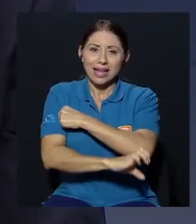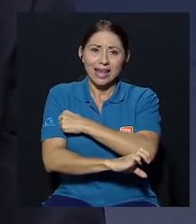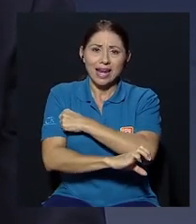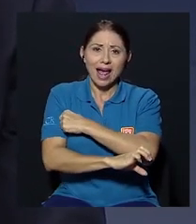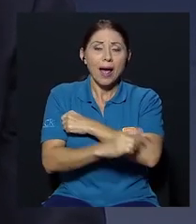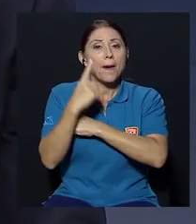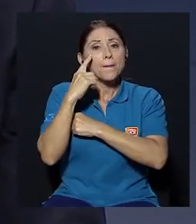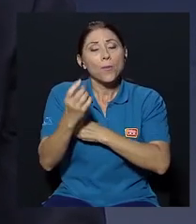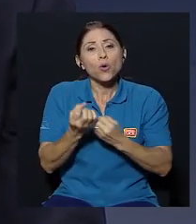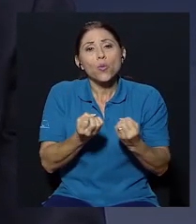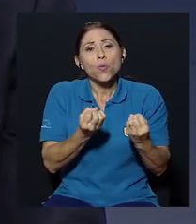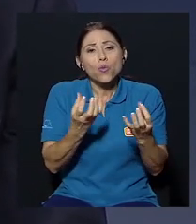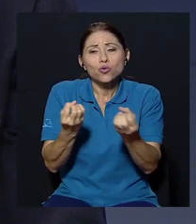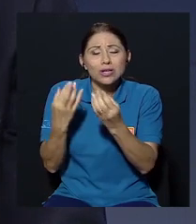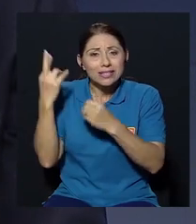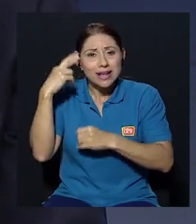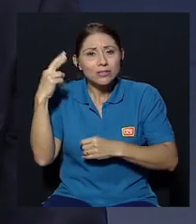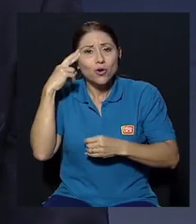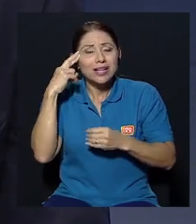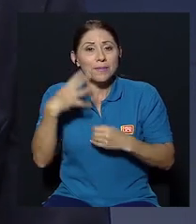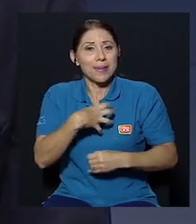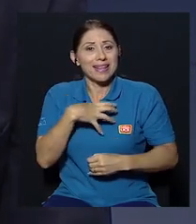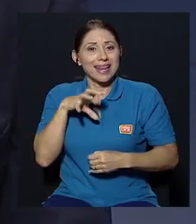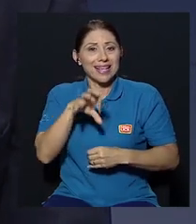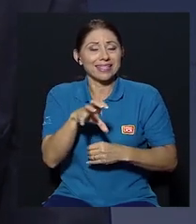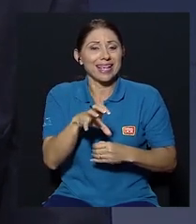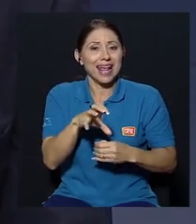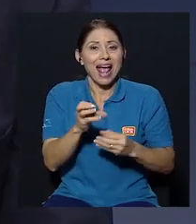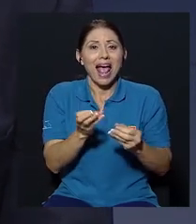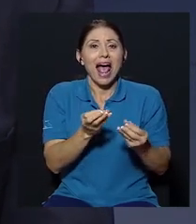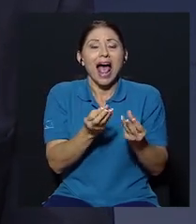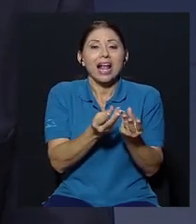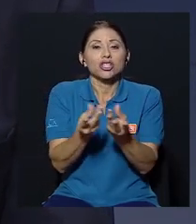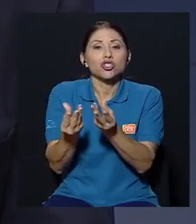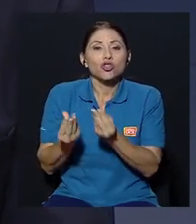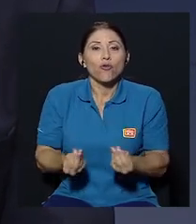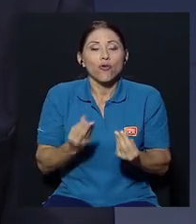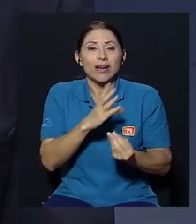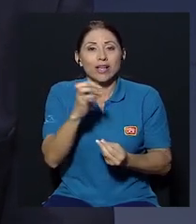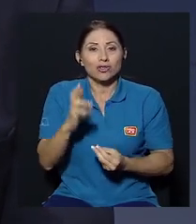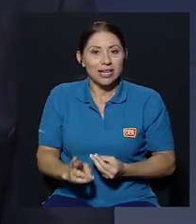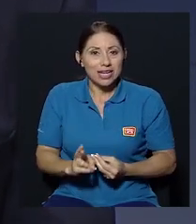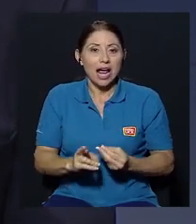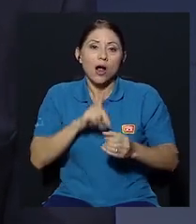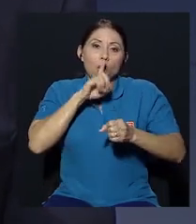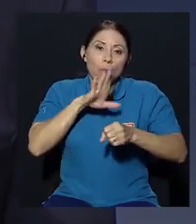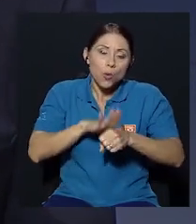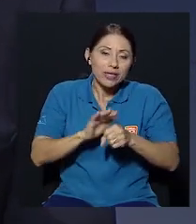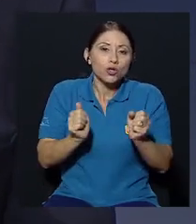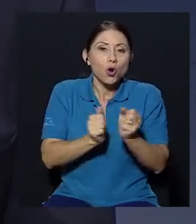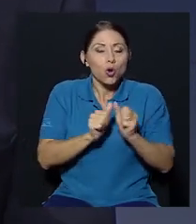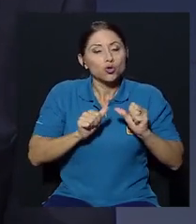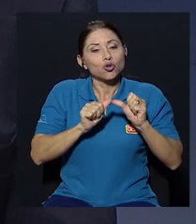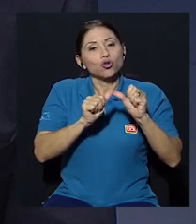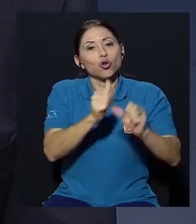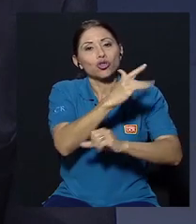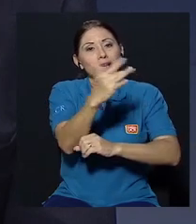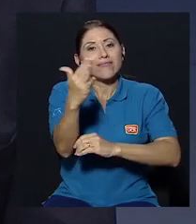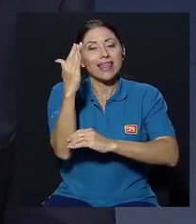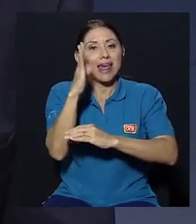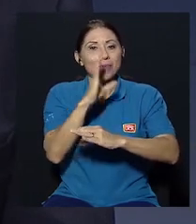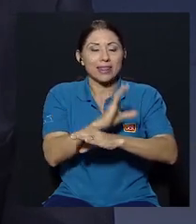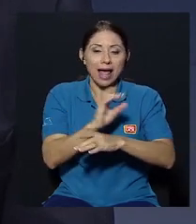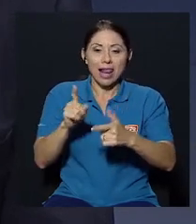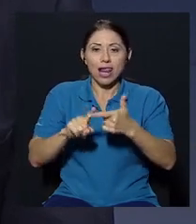por un montón de razones que pertenecen al software de Costa Rica el compromiso con la sostenibilidad ambiental